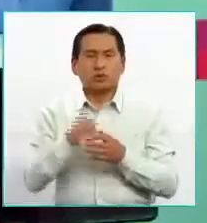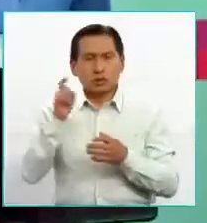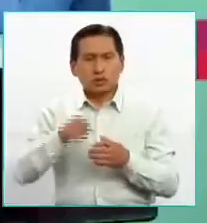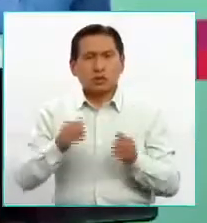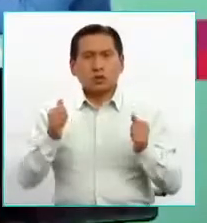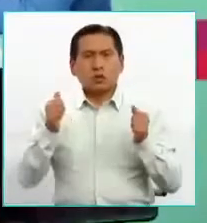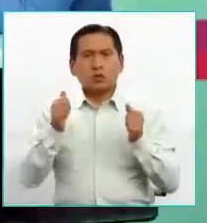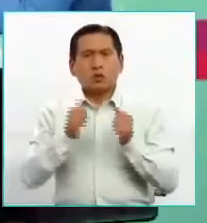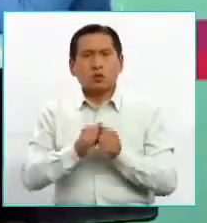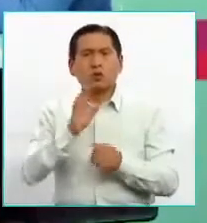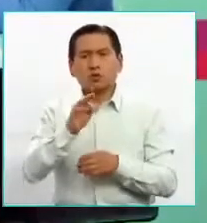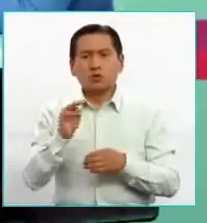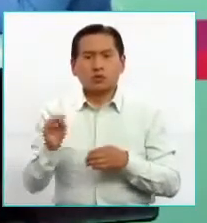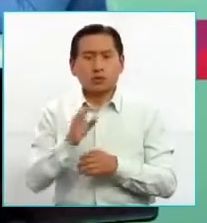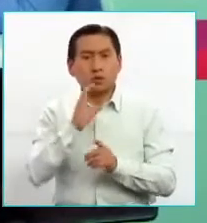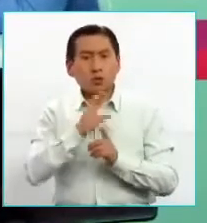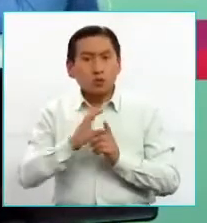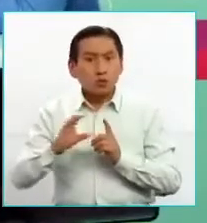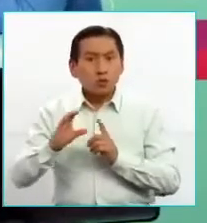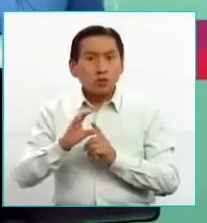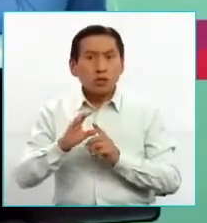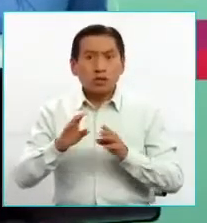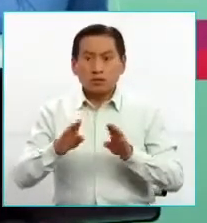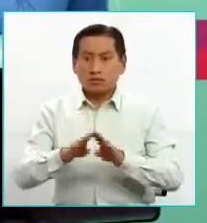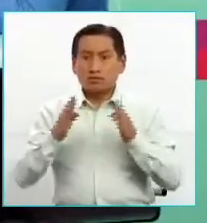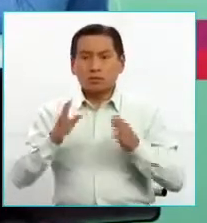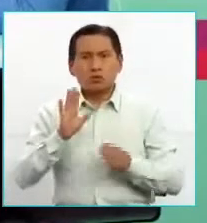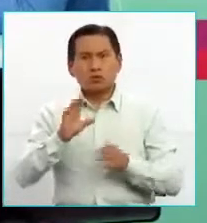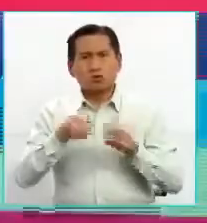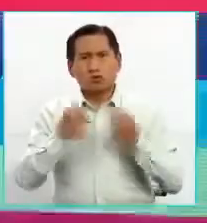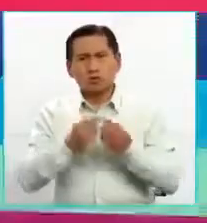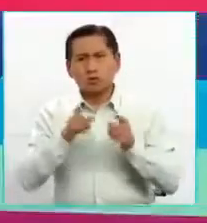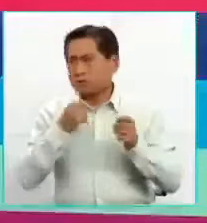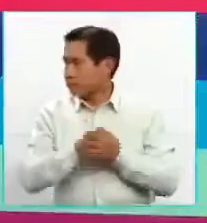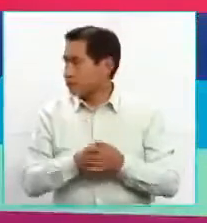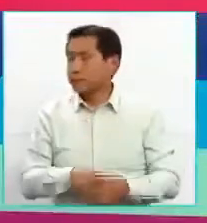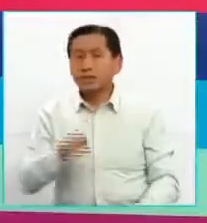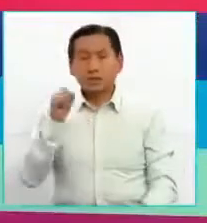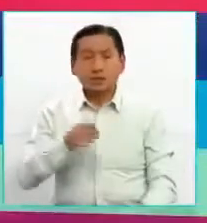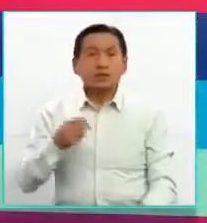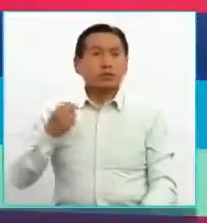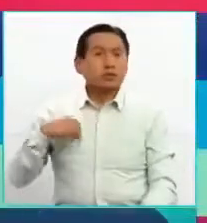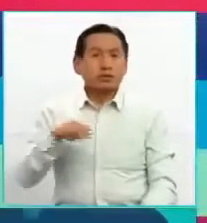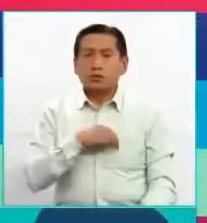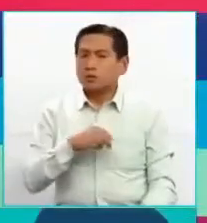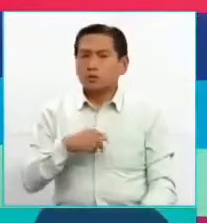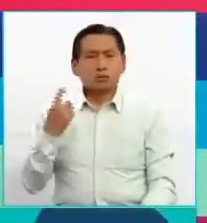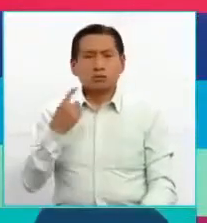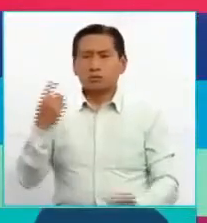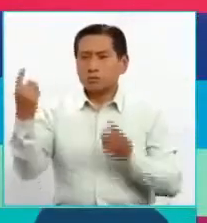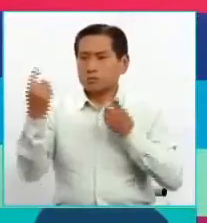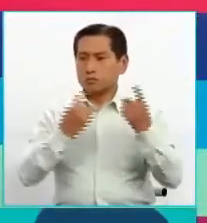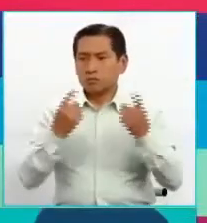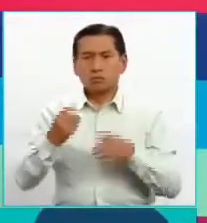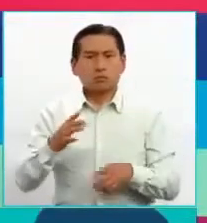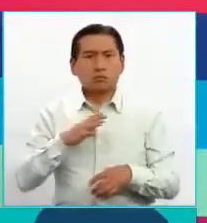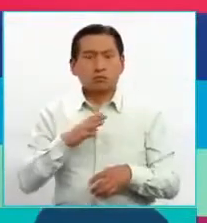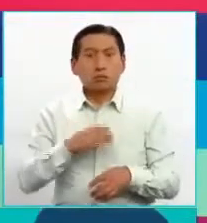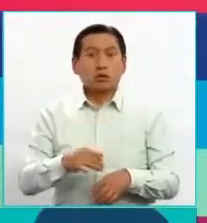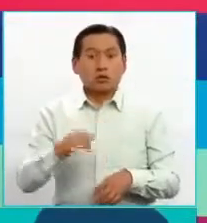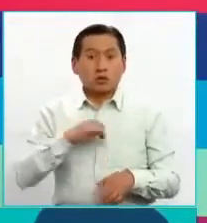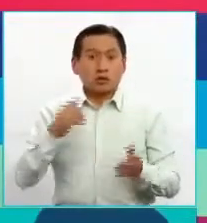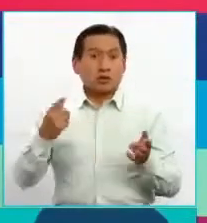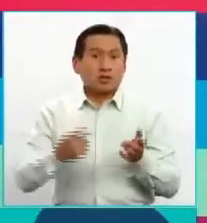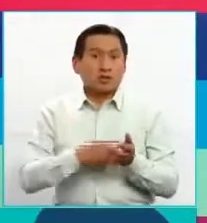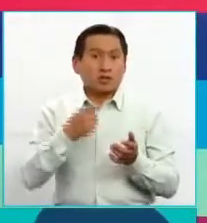pueden acercarse al ministerio, puertas abiertas para el sector. Sí, nosotros hasta recibimos constantemente y yo a veces